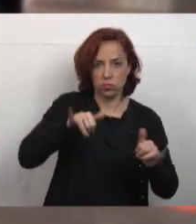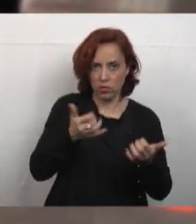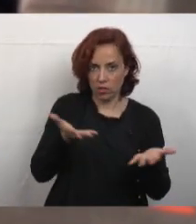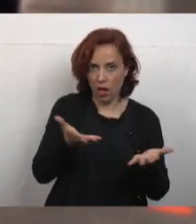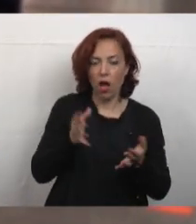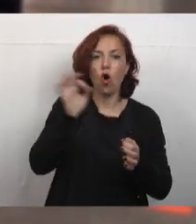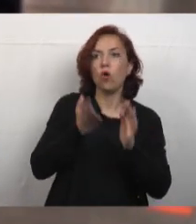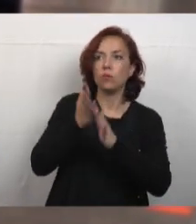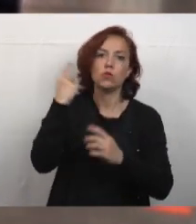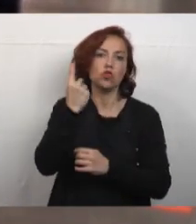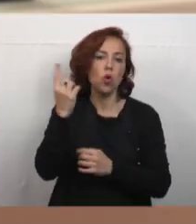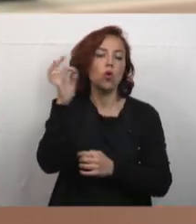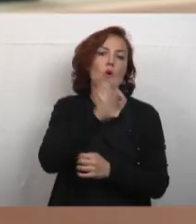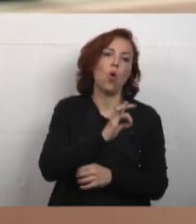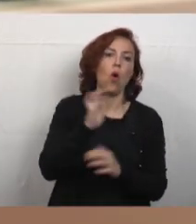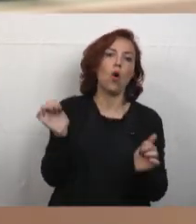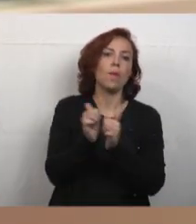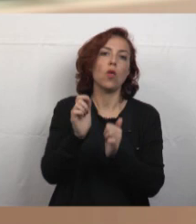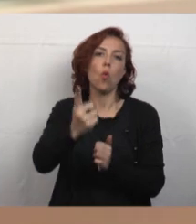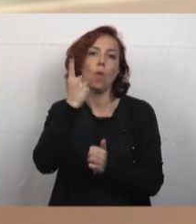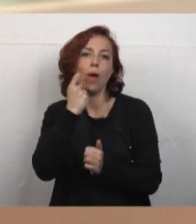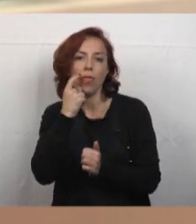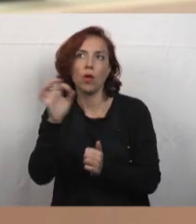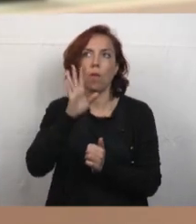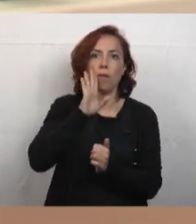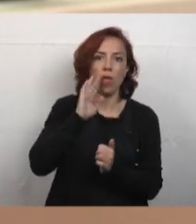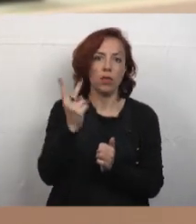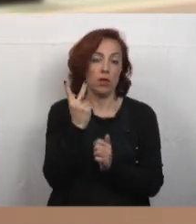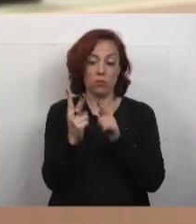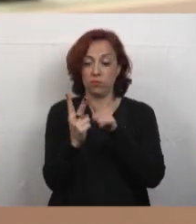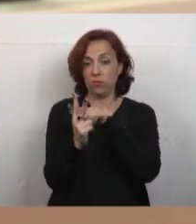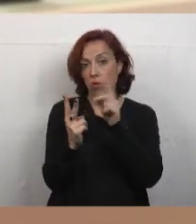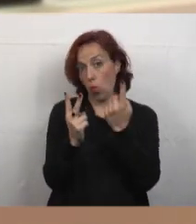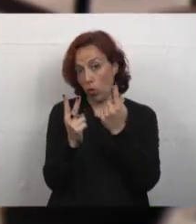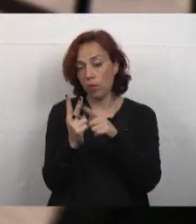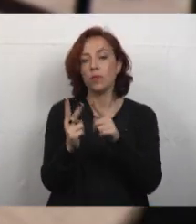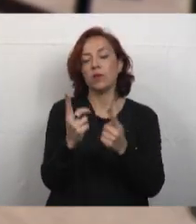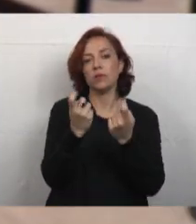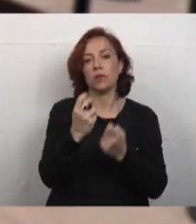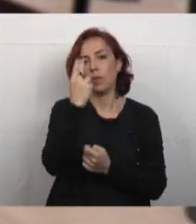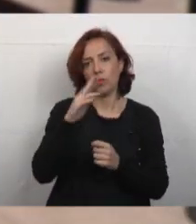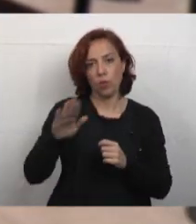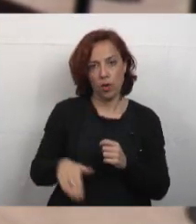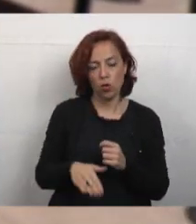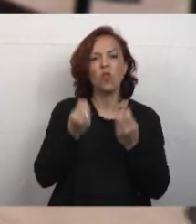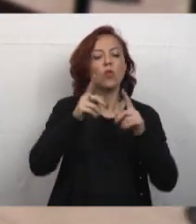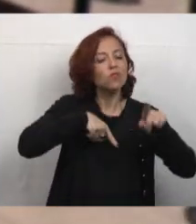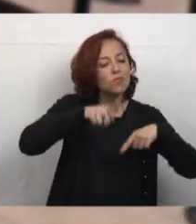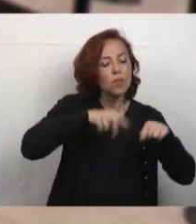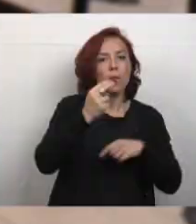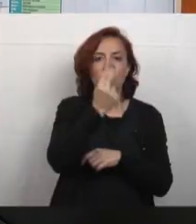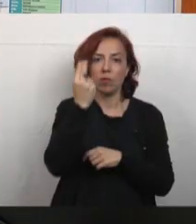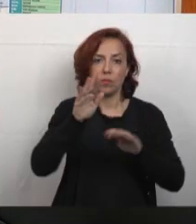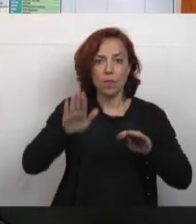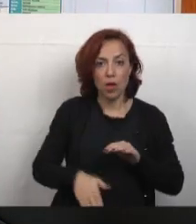Y en caso de que salgan solos o acompañados de uno solo de los padres o de otro adulto, requieren salir con autorización, sea, permiso de menor. Para